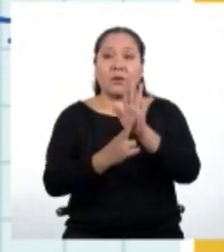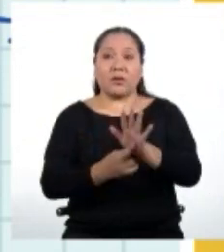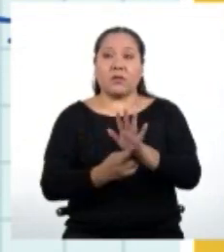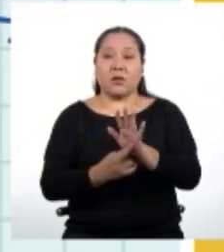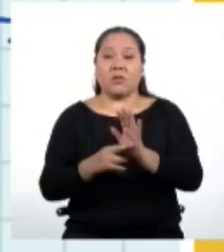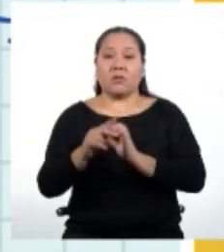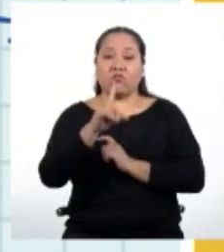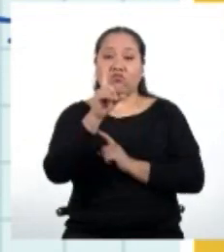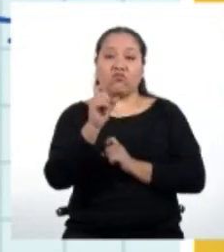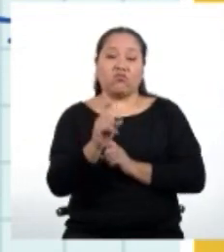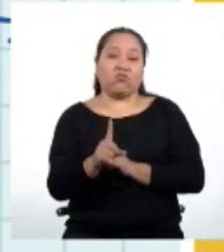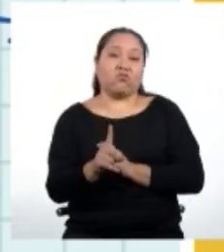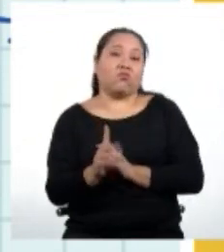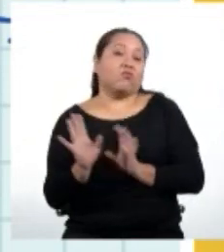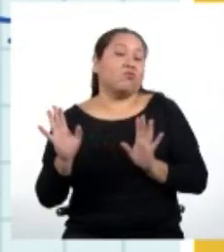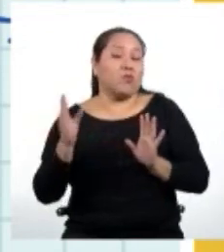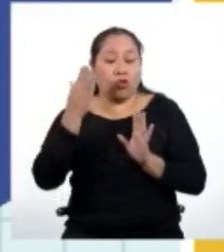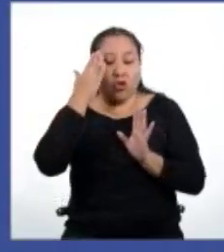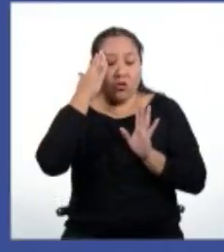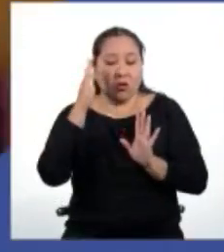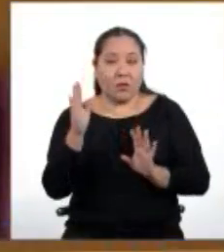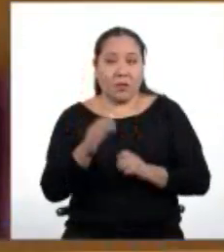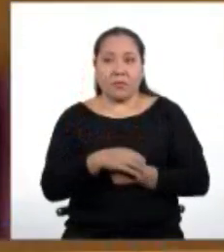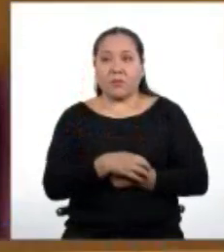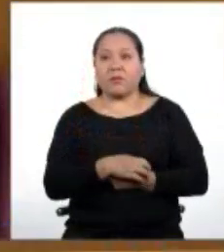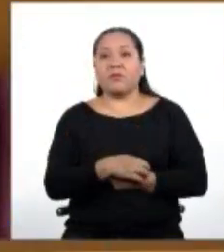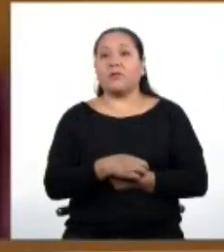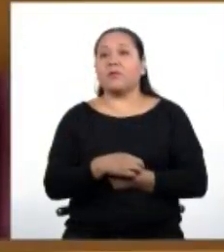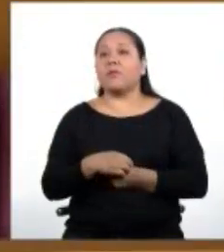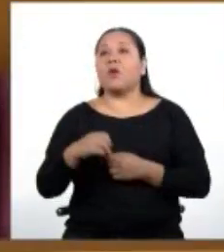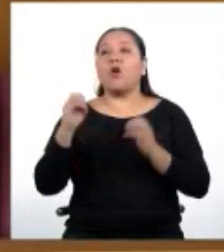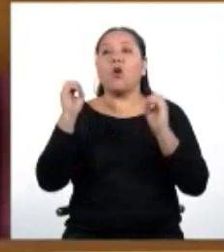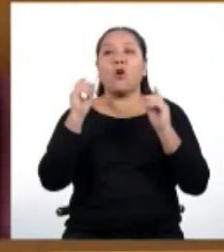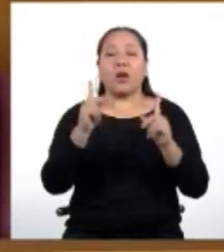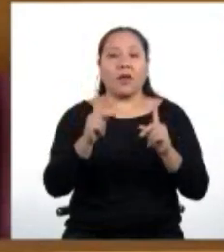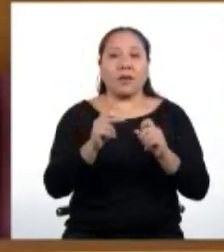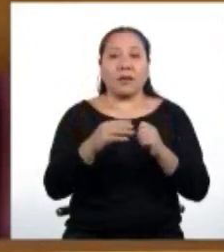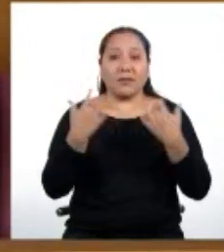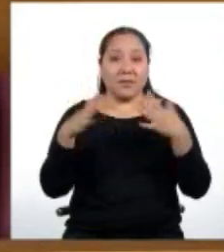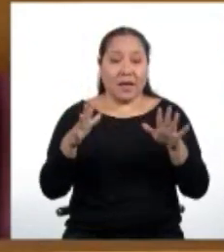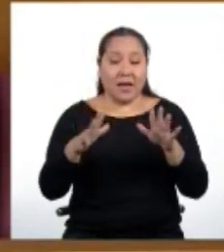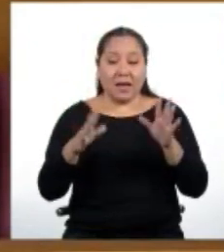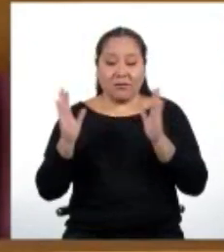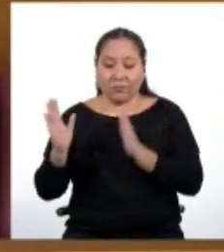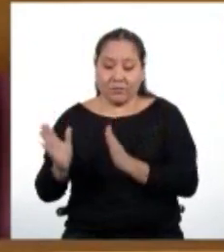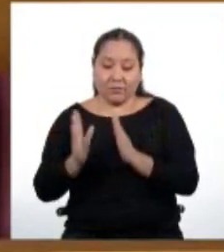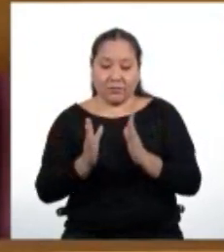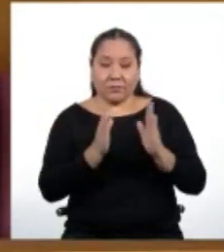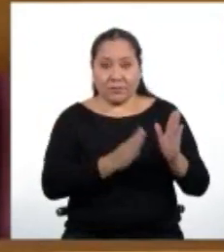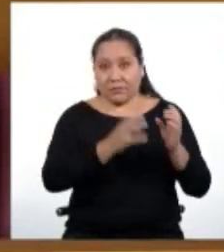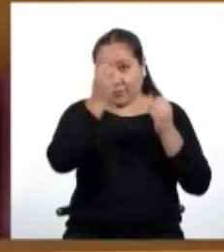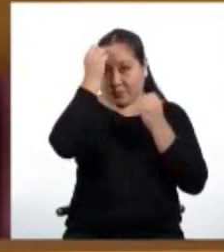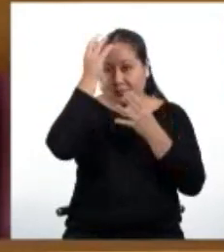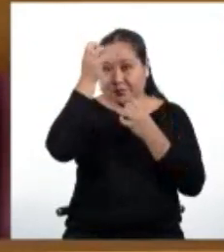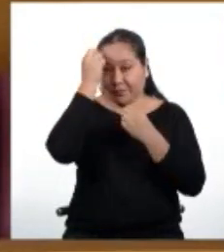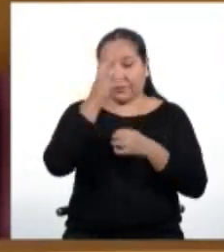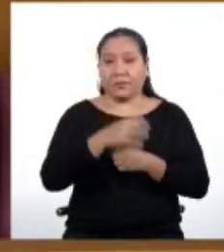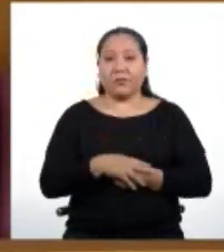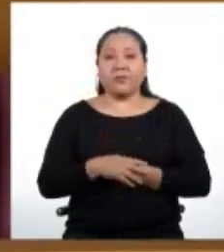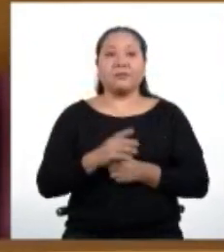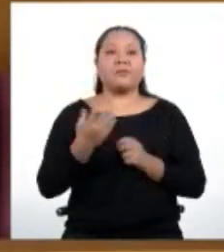con un signo de interrogación. Bien, ahora que ya organizamos nuestra información,